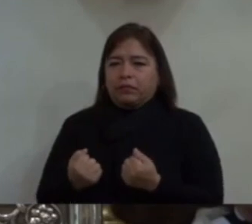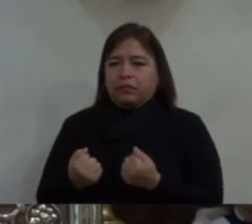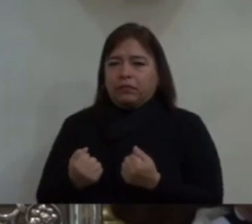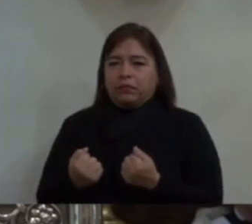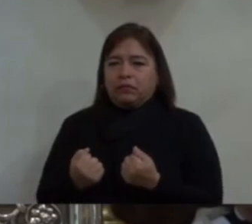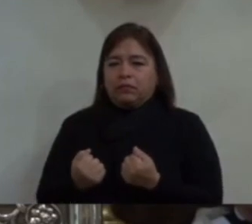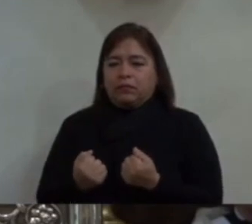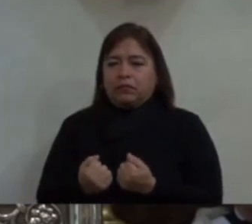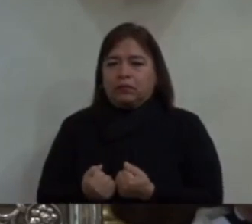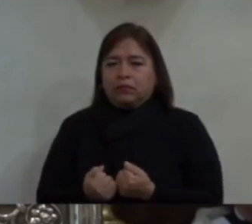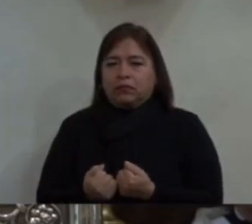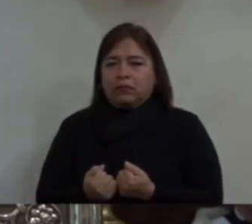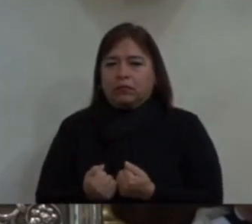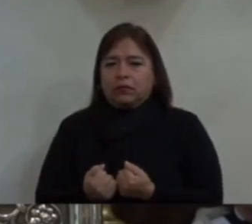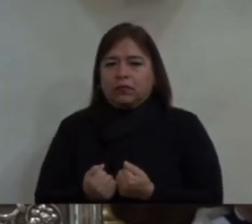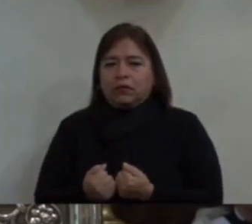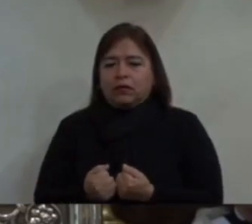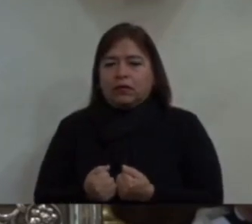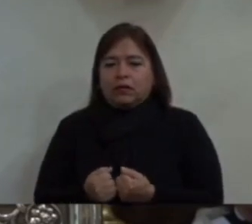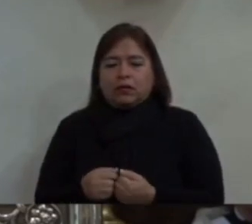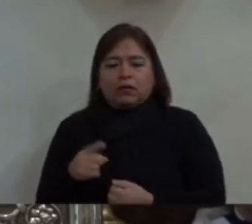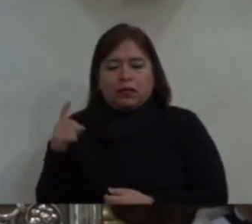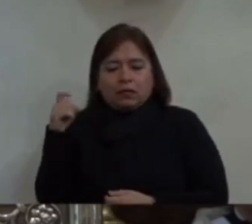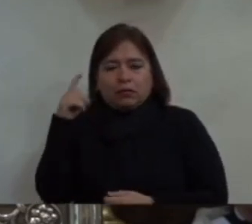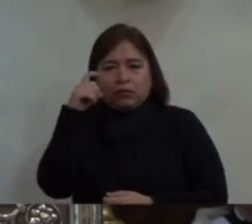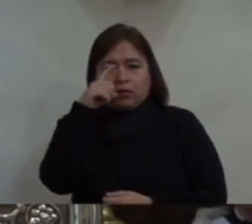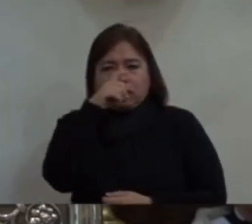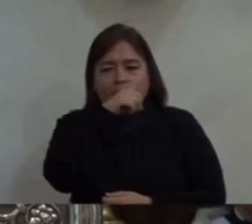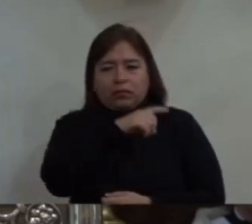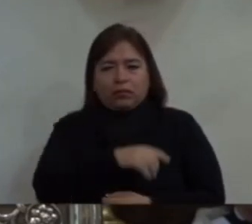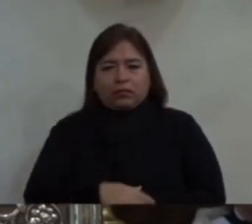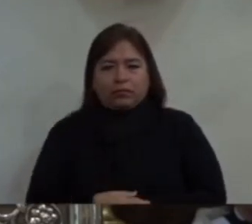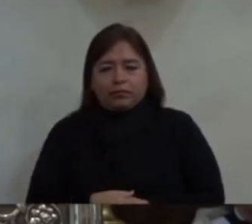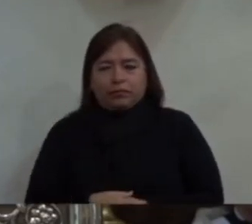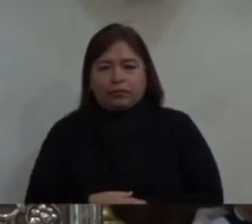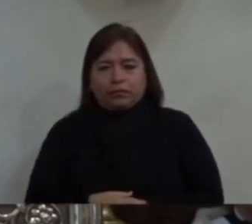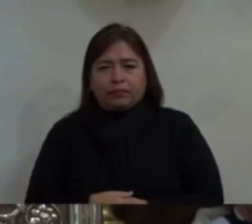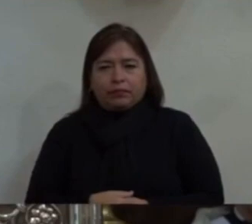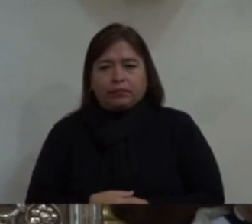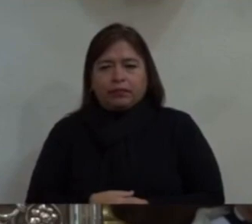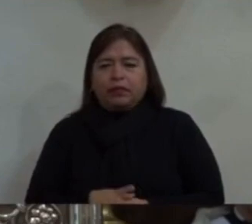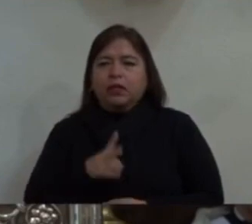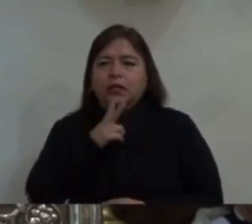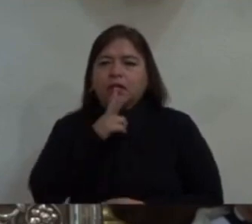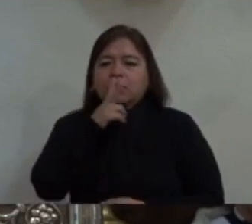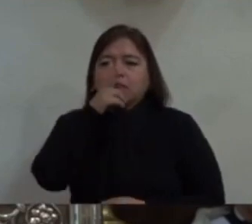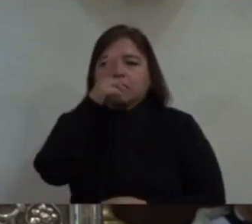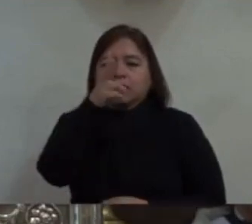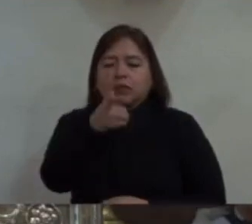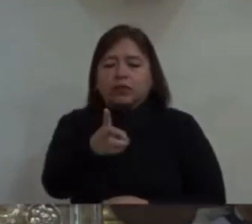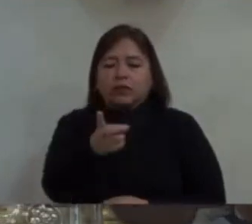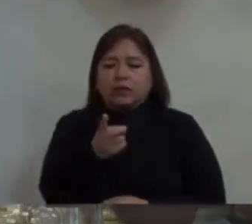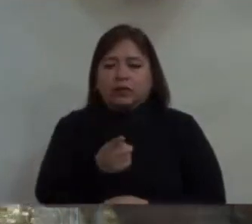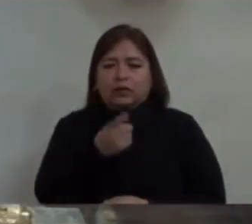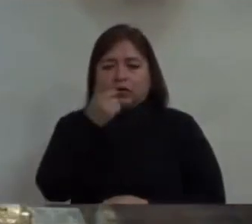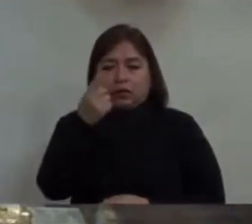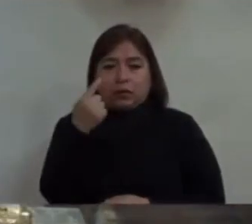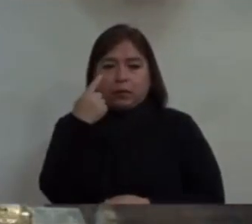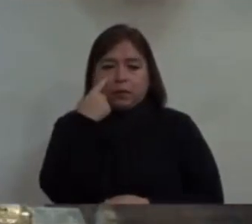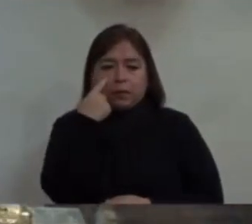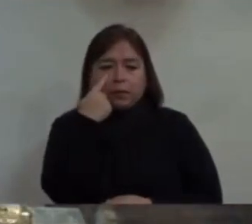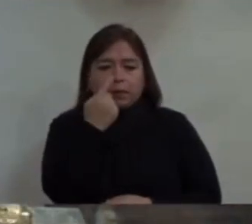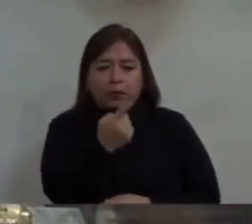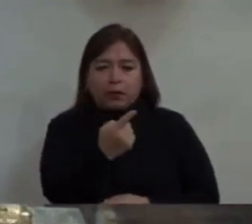humanamente resulta muy difícil, el profeta hoy nos dice, miren,